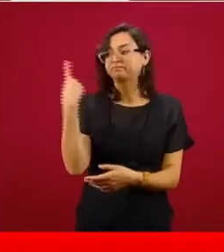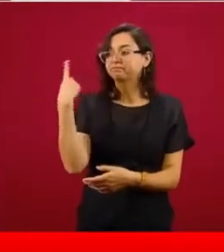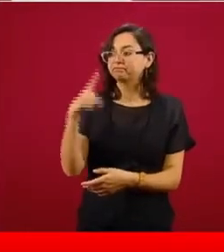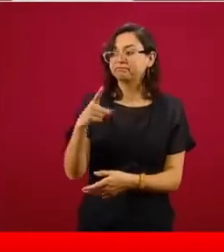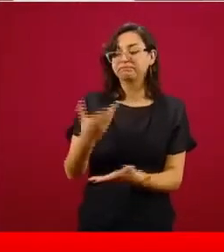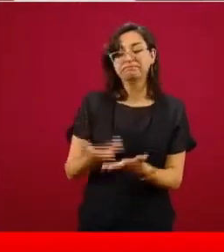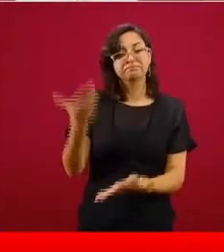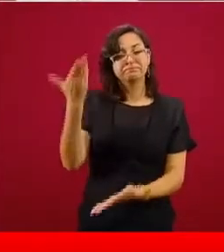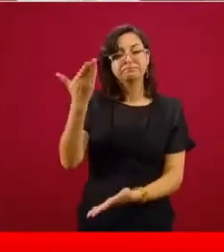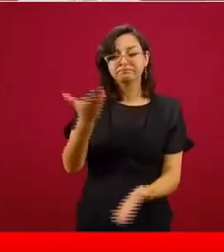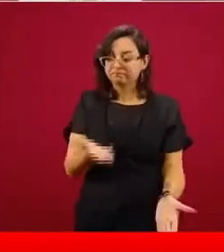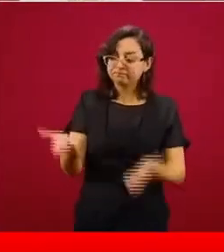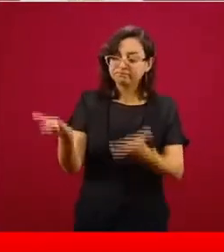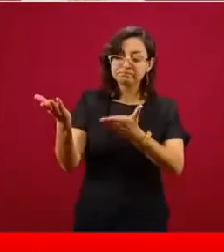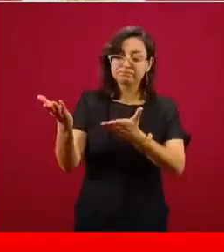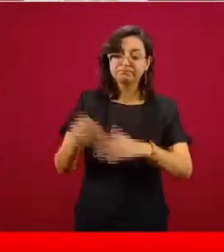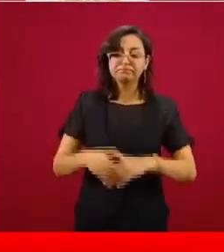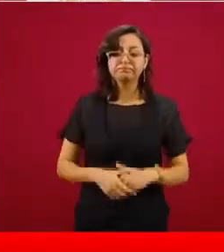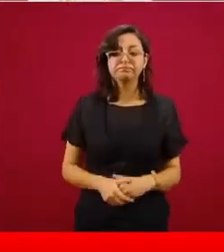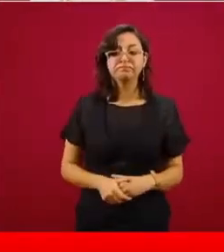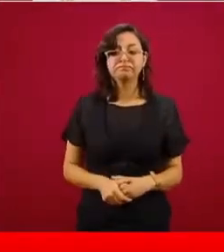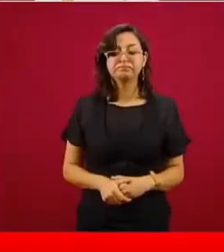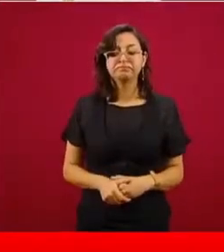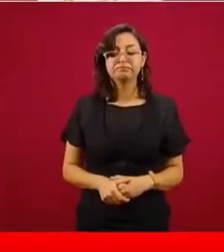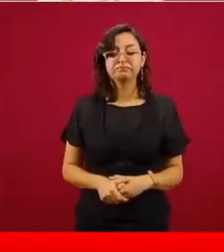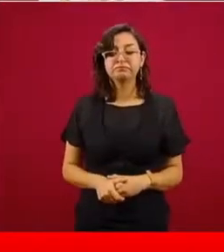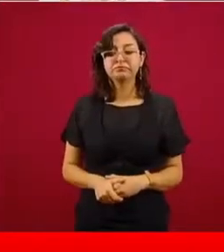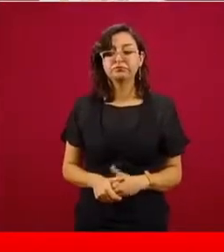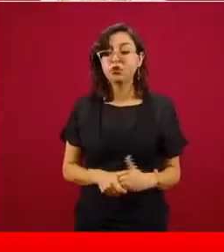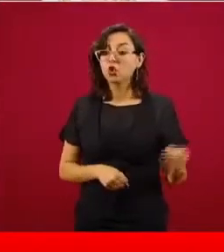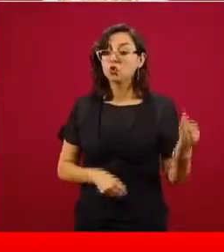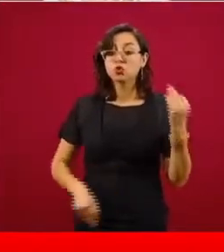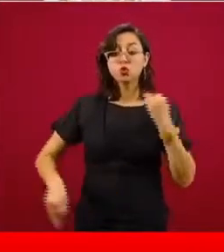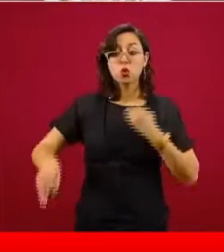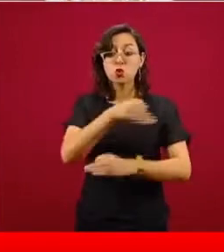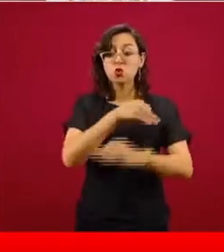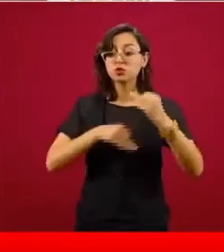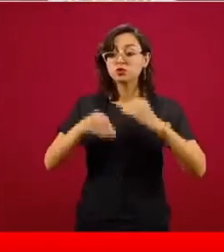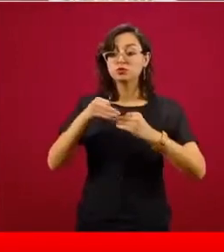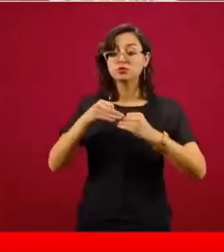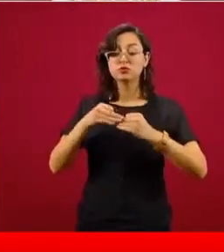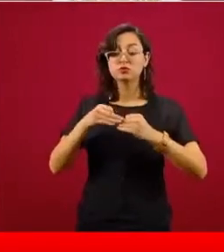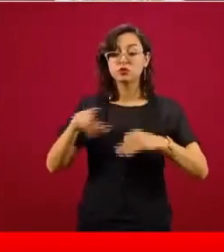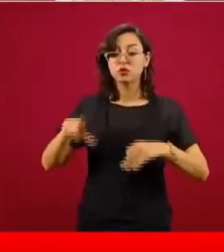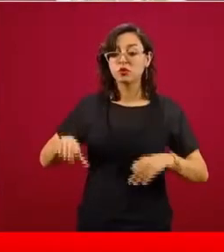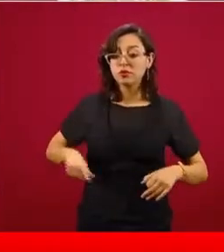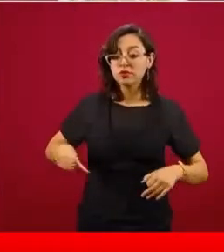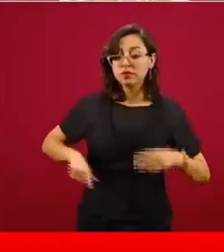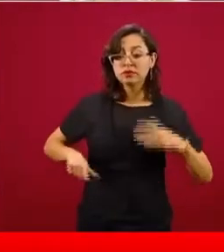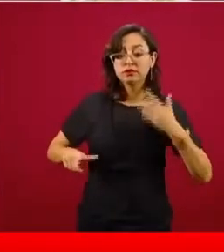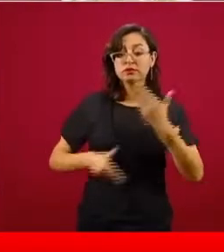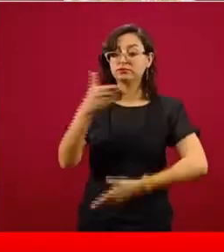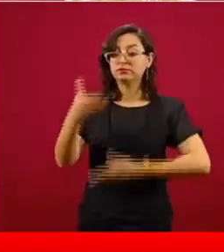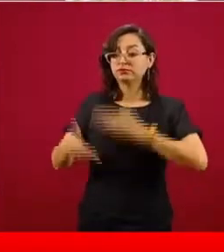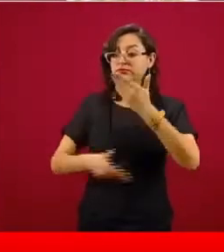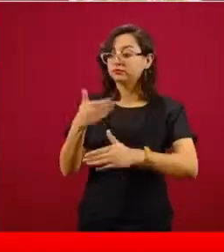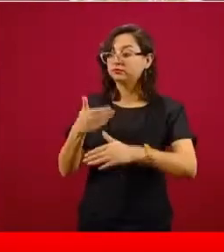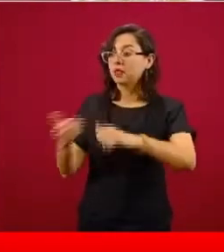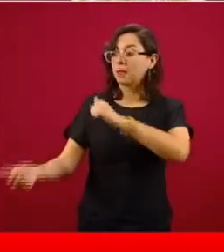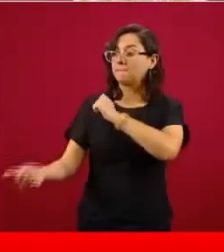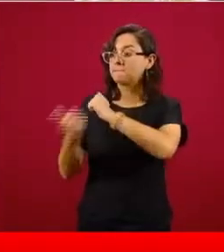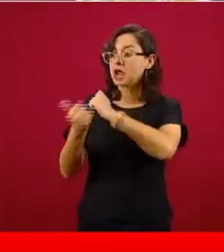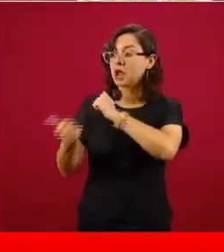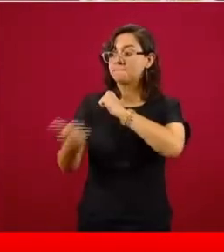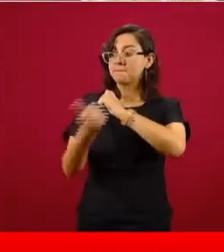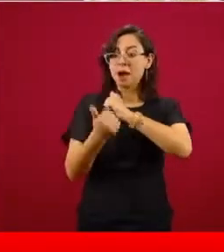cualquier funcionario que me va a informar con pruebas de